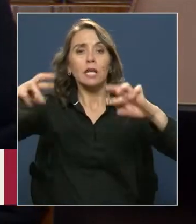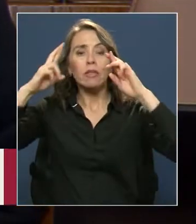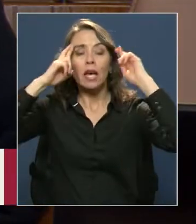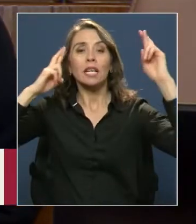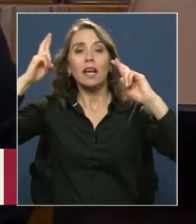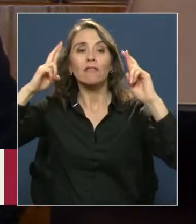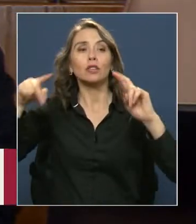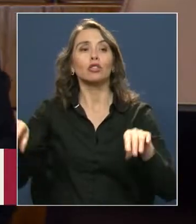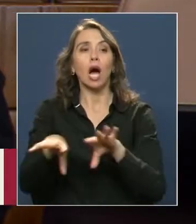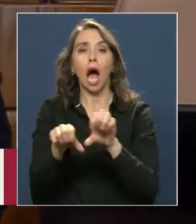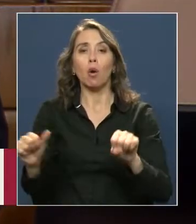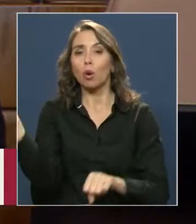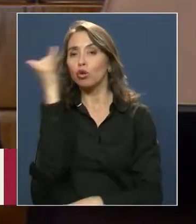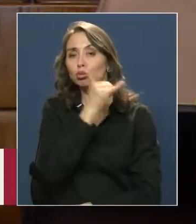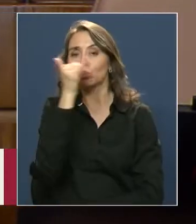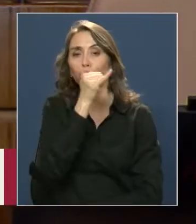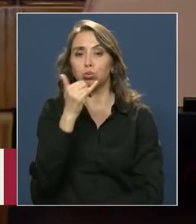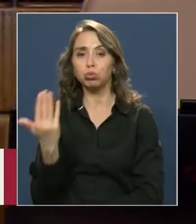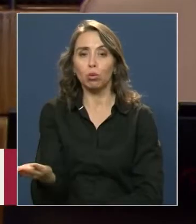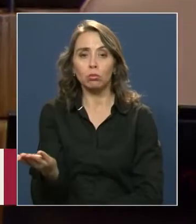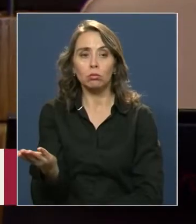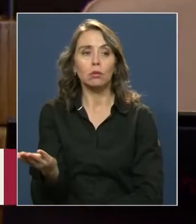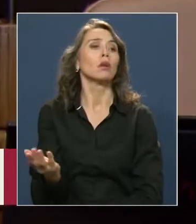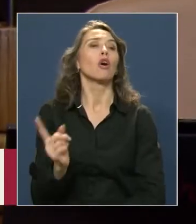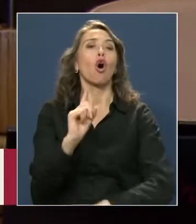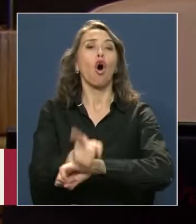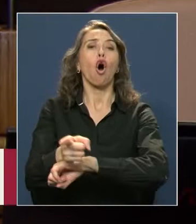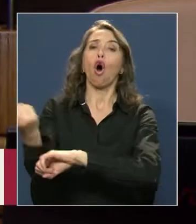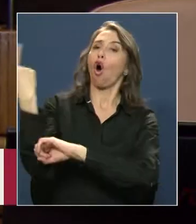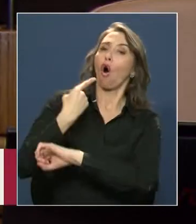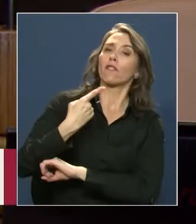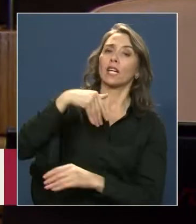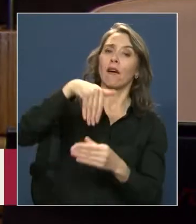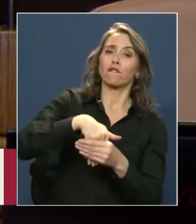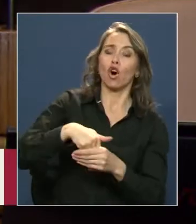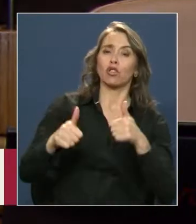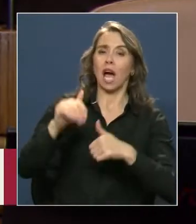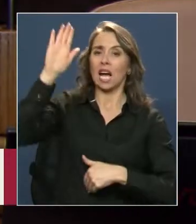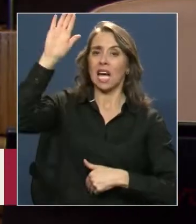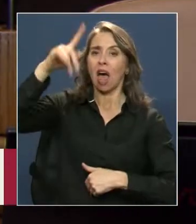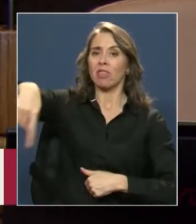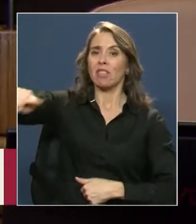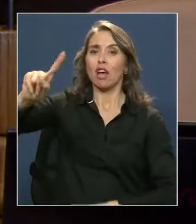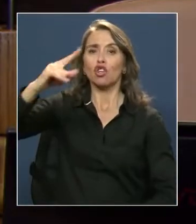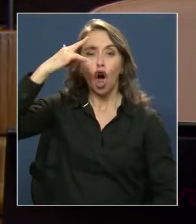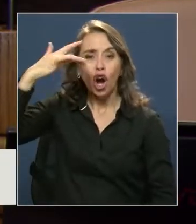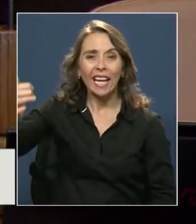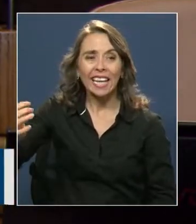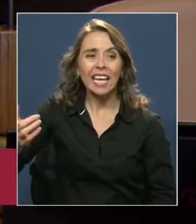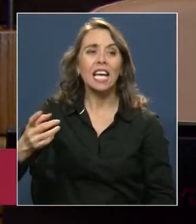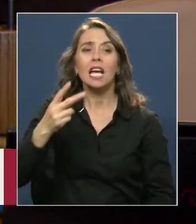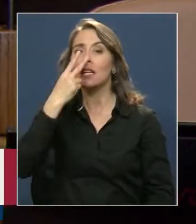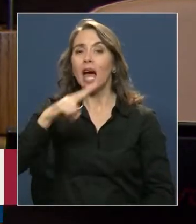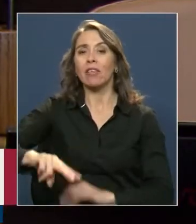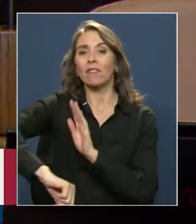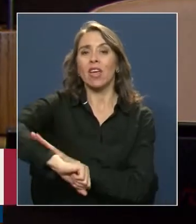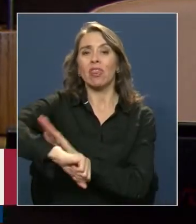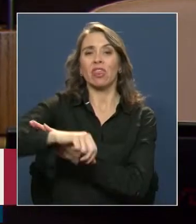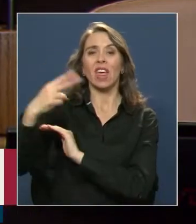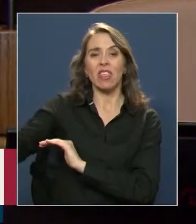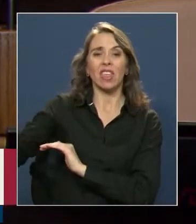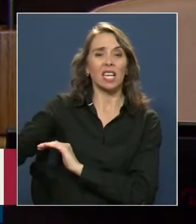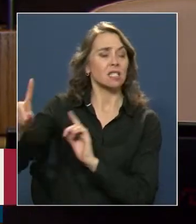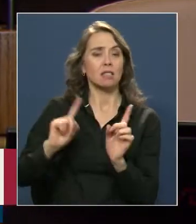a estos acuerdos espurios en donde se los obliga a votar por un candidato en el cual no creen. No porque sea de derecha, ese no es el